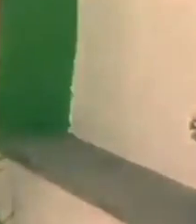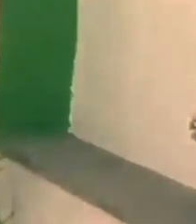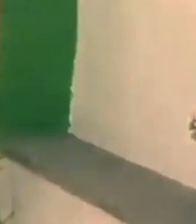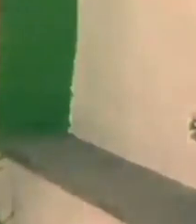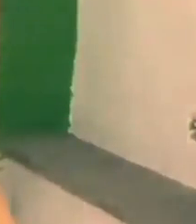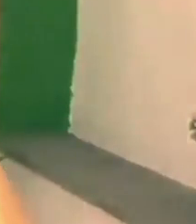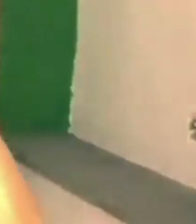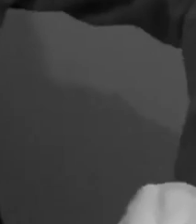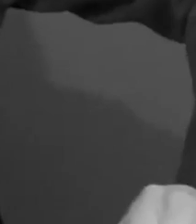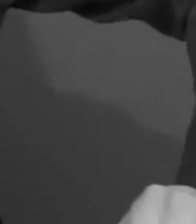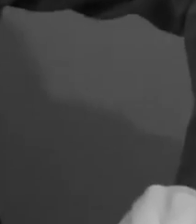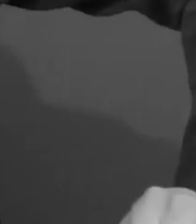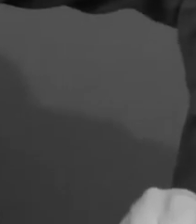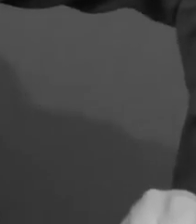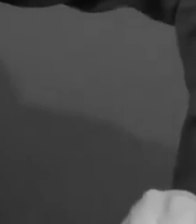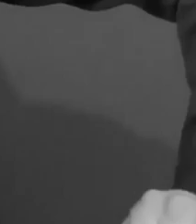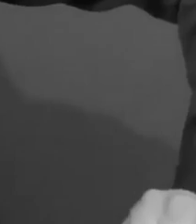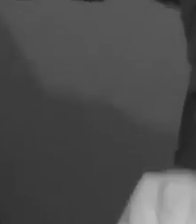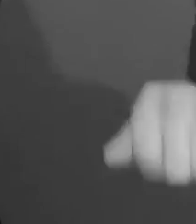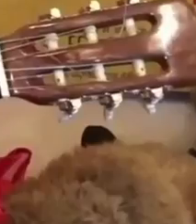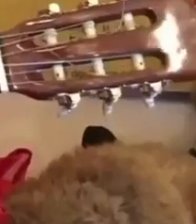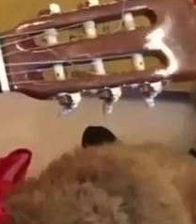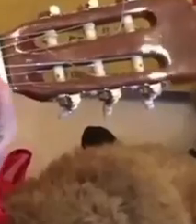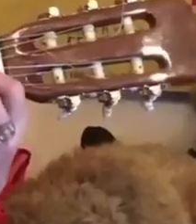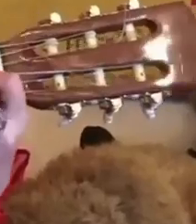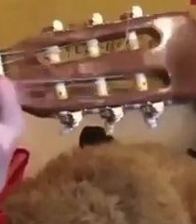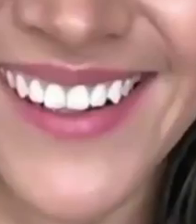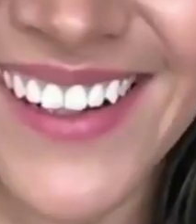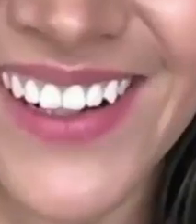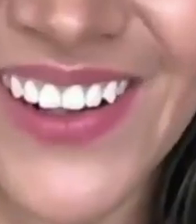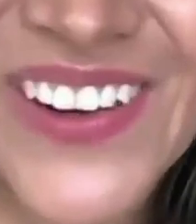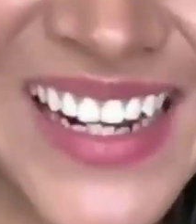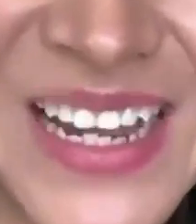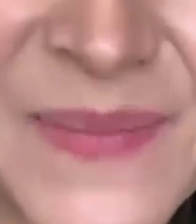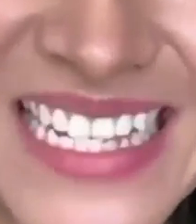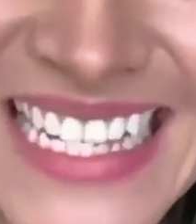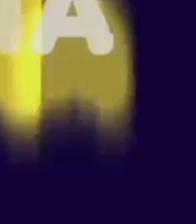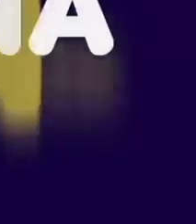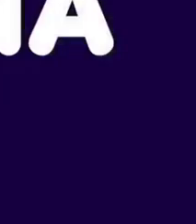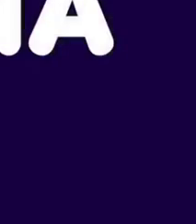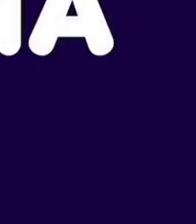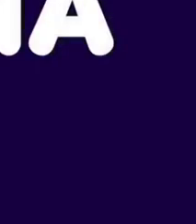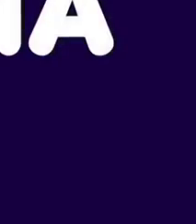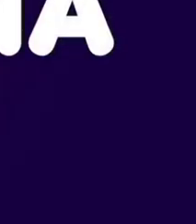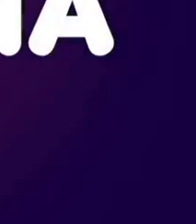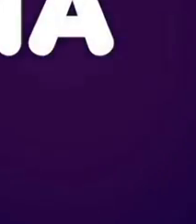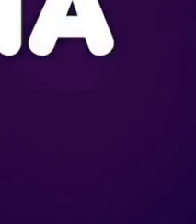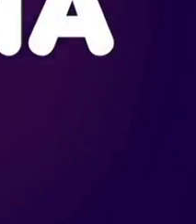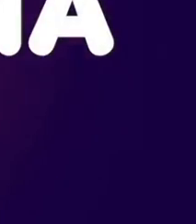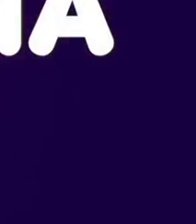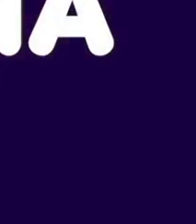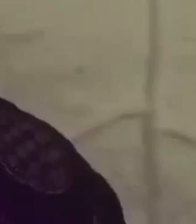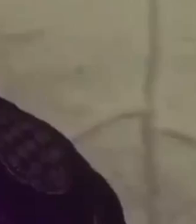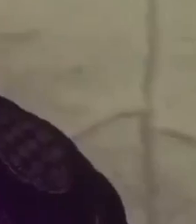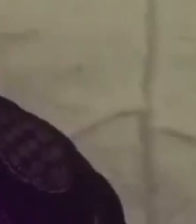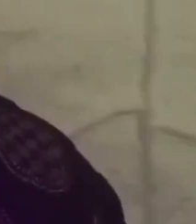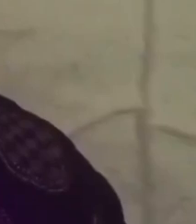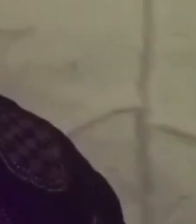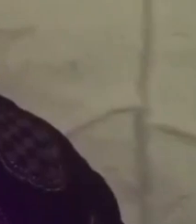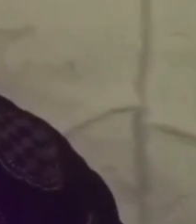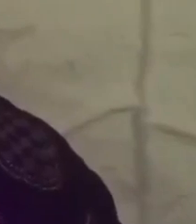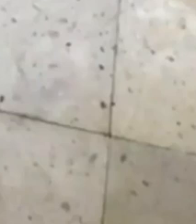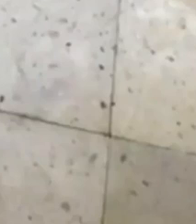Risas, diversión, reflexión y mucho amor para quedarse en casa ofrece La Cabarentena, una serie